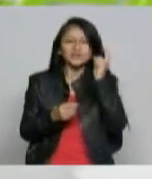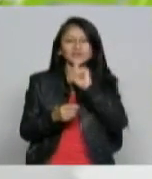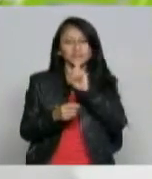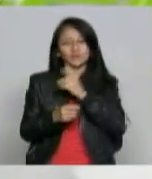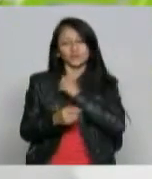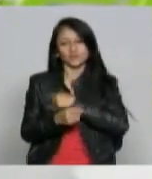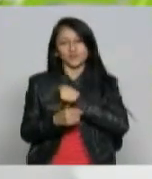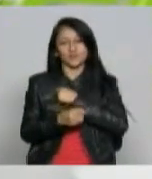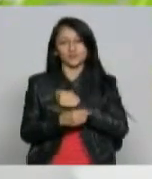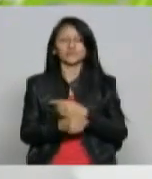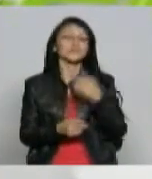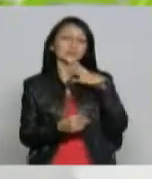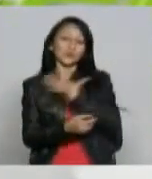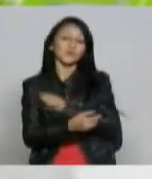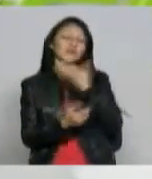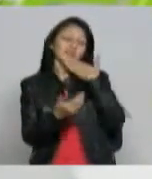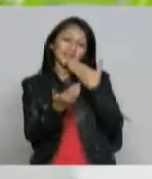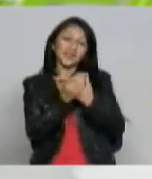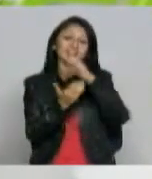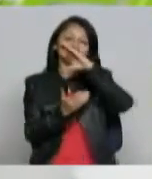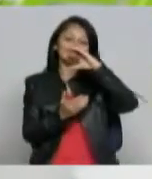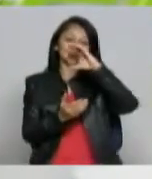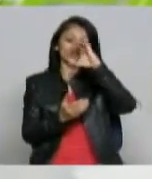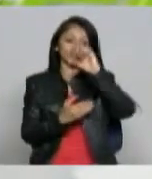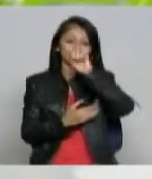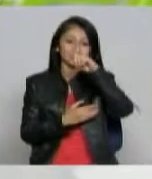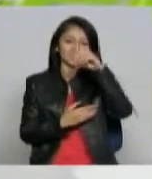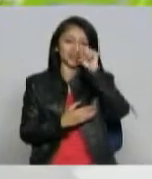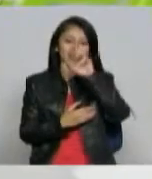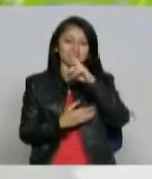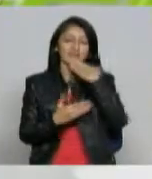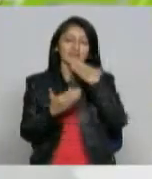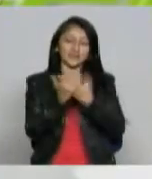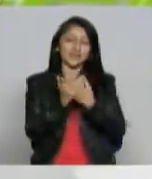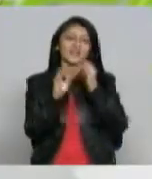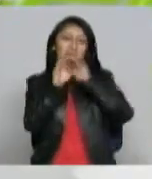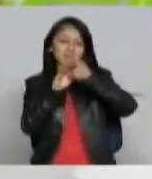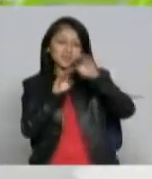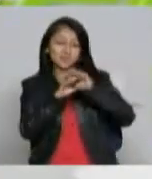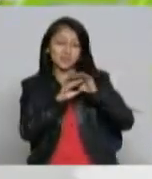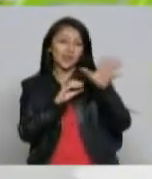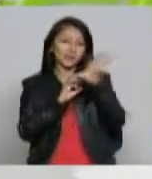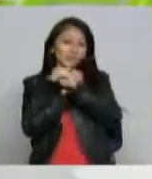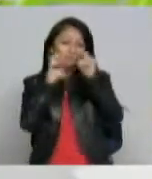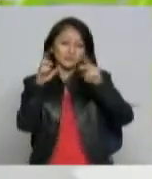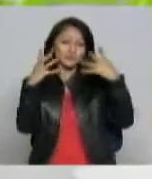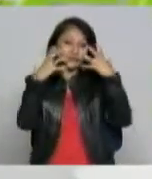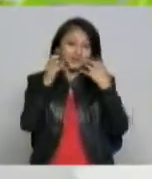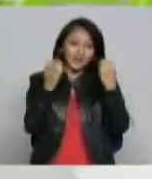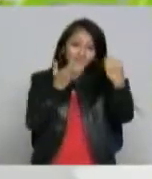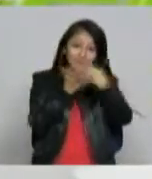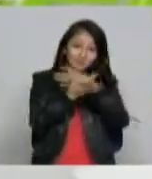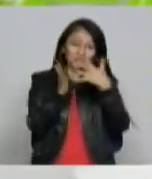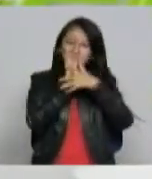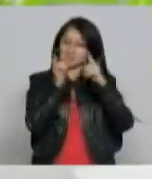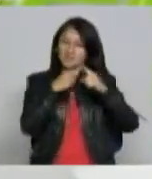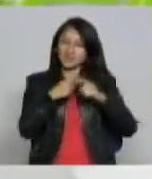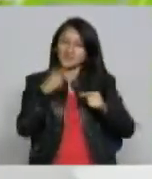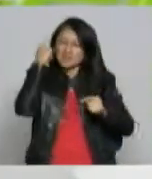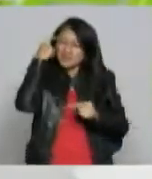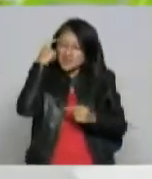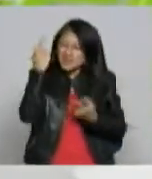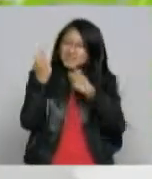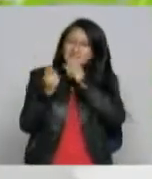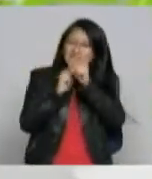César Díaz le agradecemos enormemente por su comentario y también estamos invitando a los televidentes que quieran enviarnos lo que ustedes